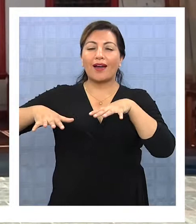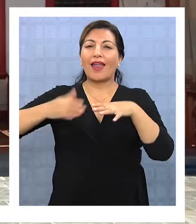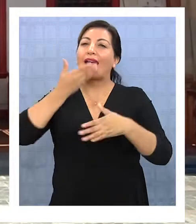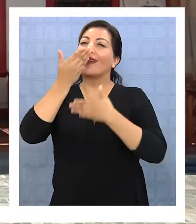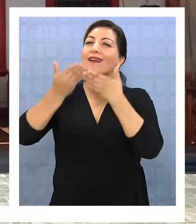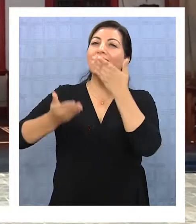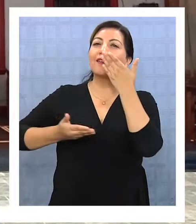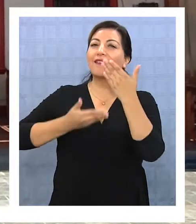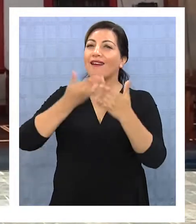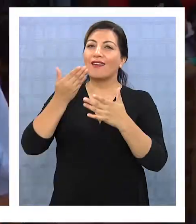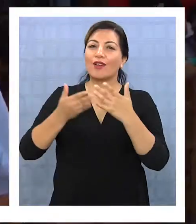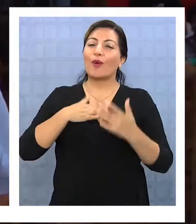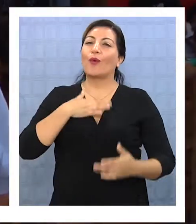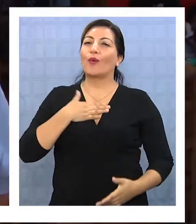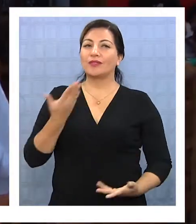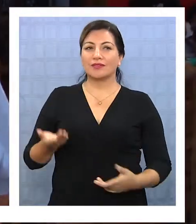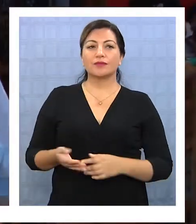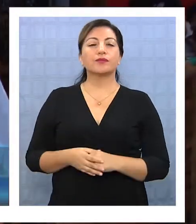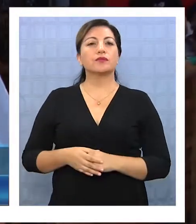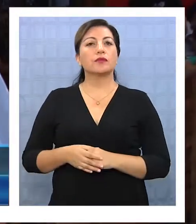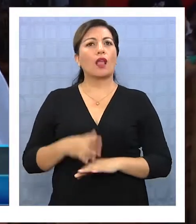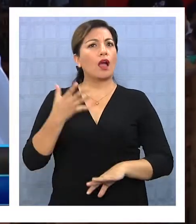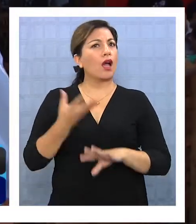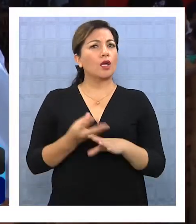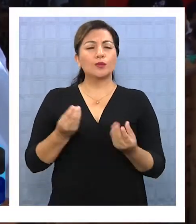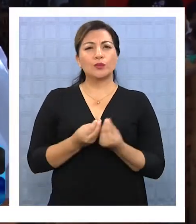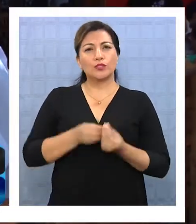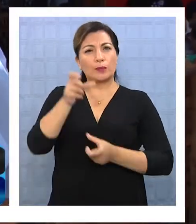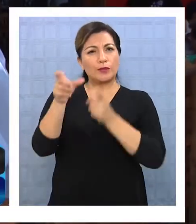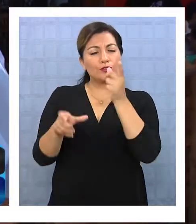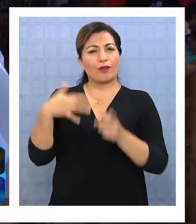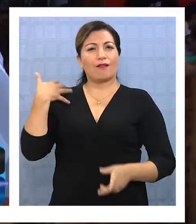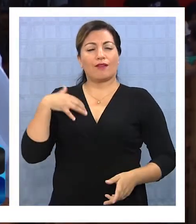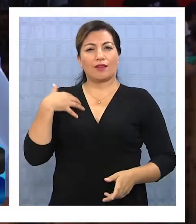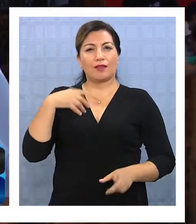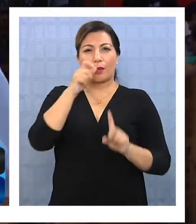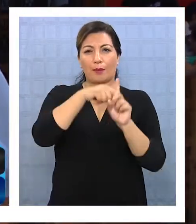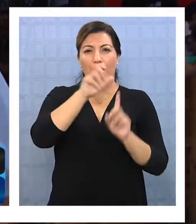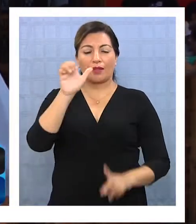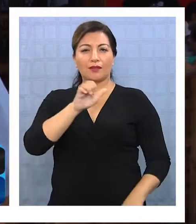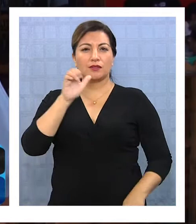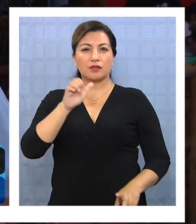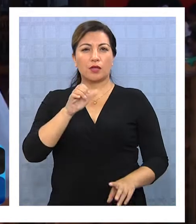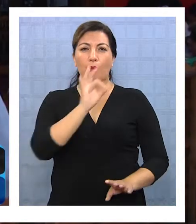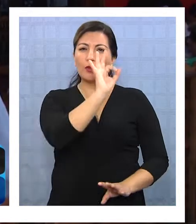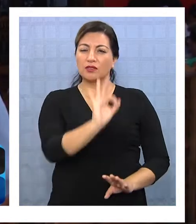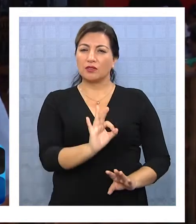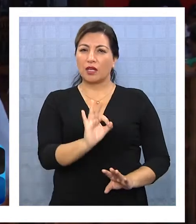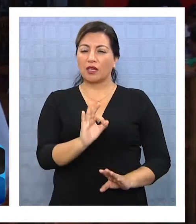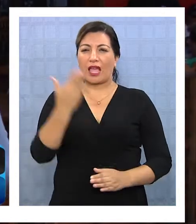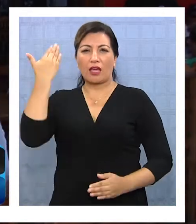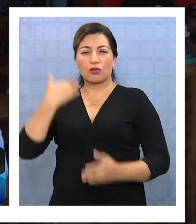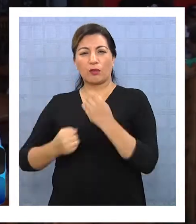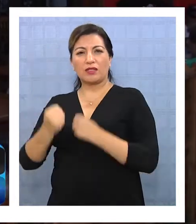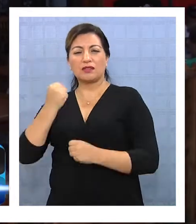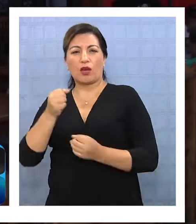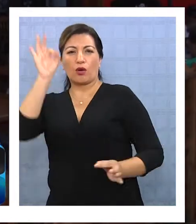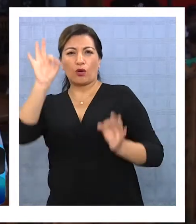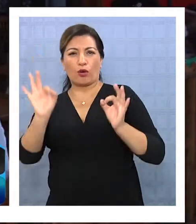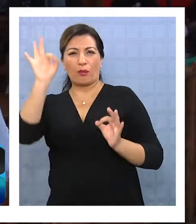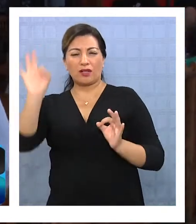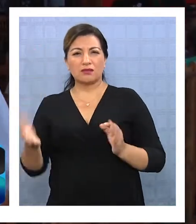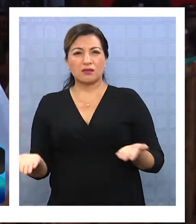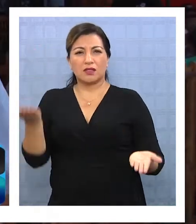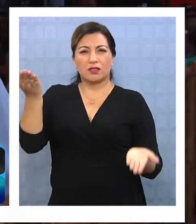terminado por convencer. Atendimos muchos argentinos durante el mes de enero y el porcentaje en comparación del año pasado, que fue en esta fecha